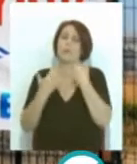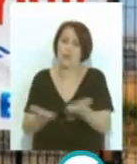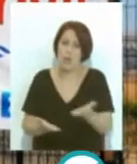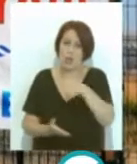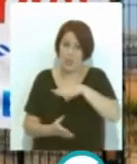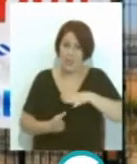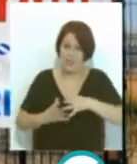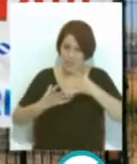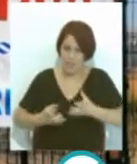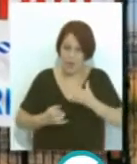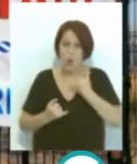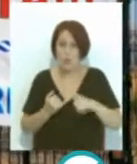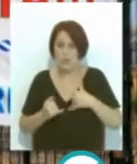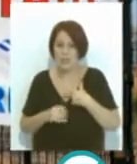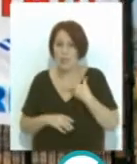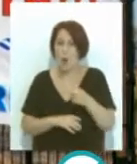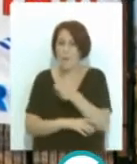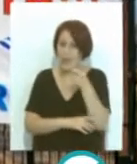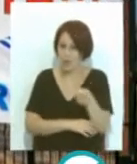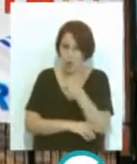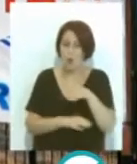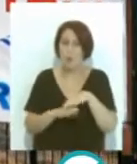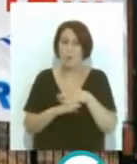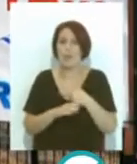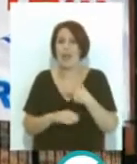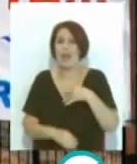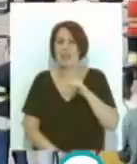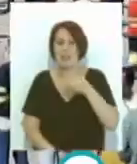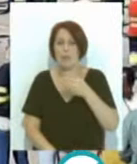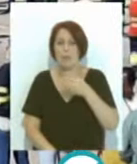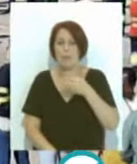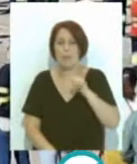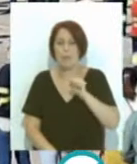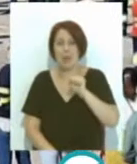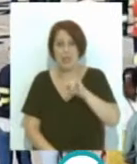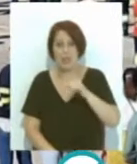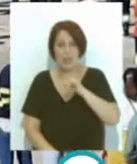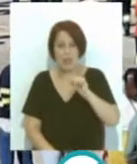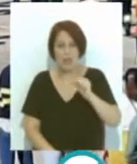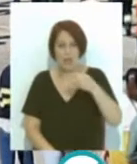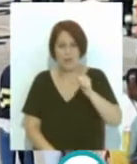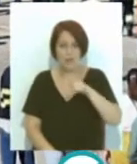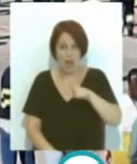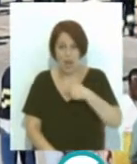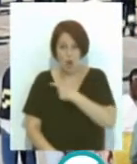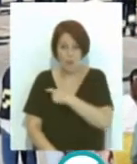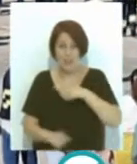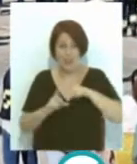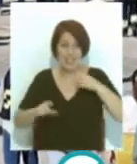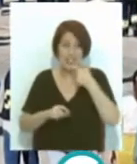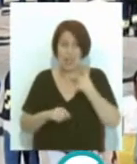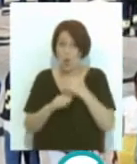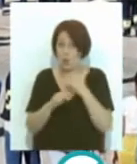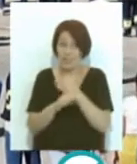se trata del último de los petroleros para el armador Ibai Zabal. Y desde el Comité de Empresas se señala que en octubre no habrá ya